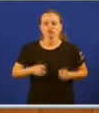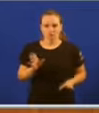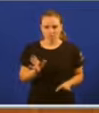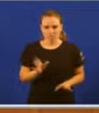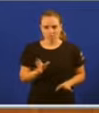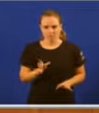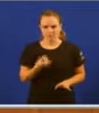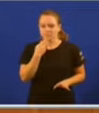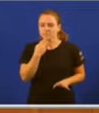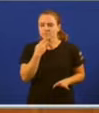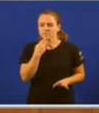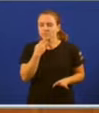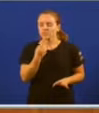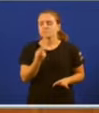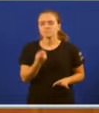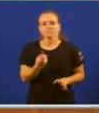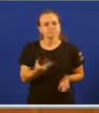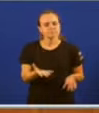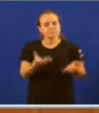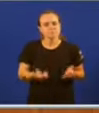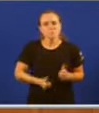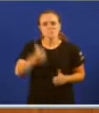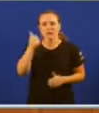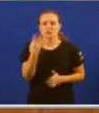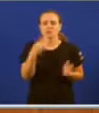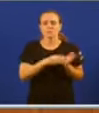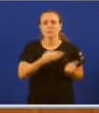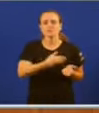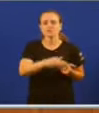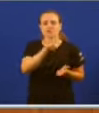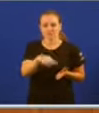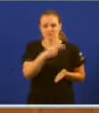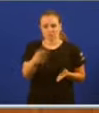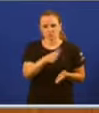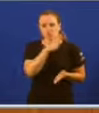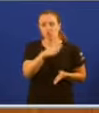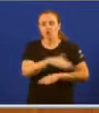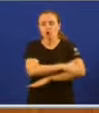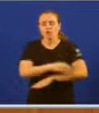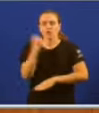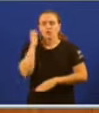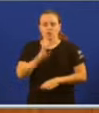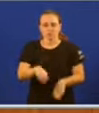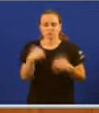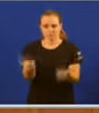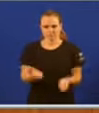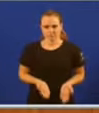máis fondos, consigue máis de 4.000 millóns de euros polo goberno do señor Rajoy. De que nos vale a súa sumisión? Para